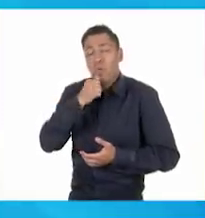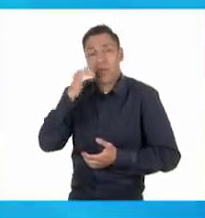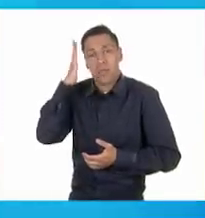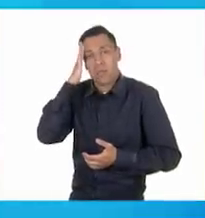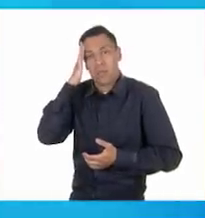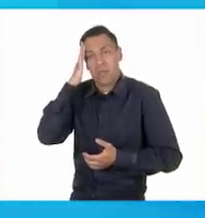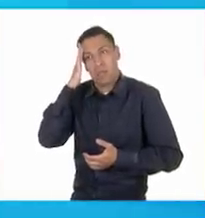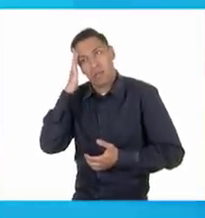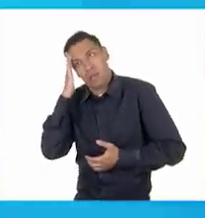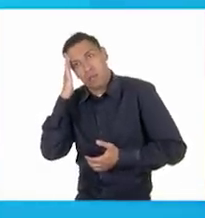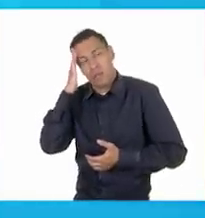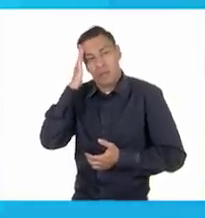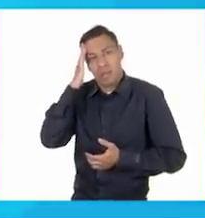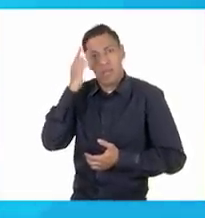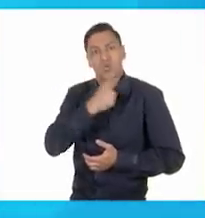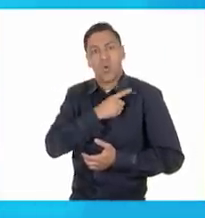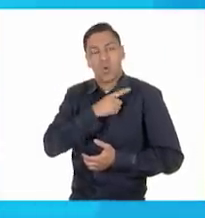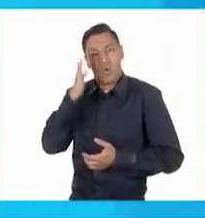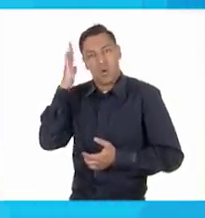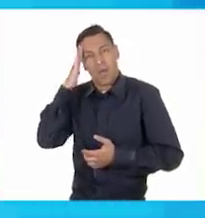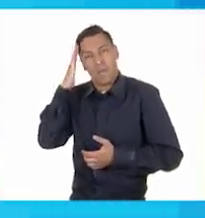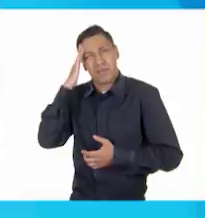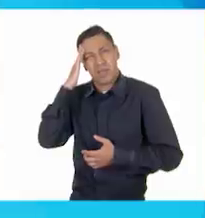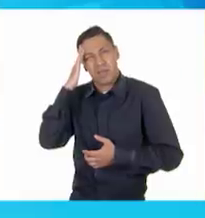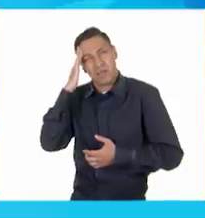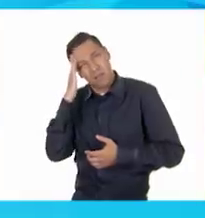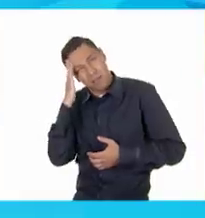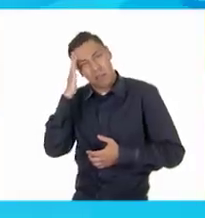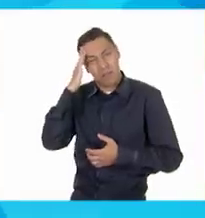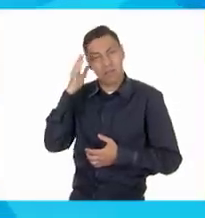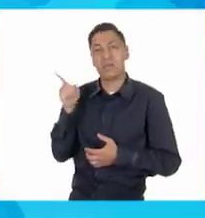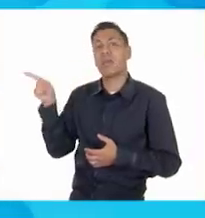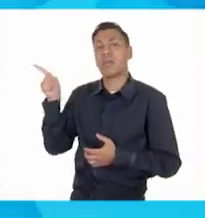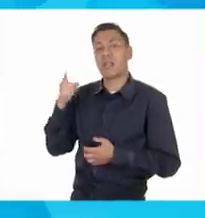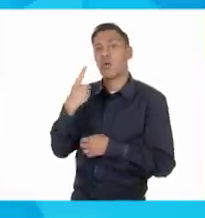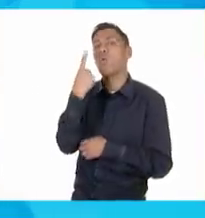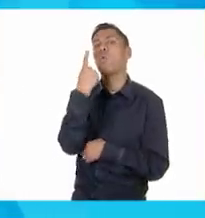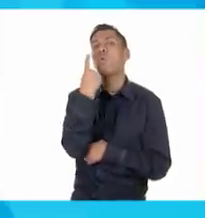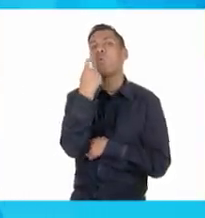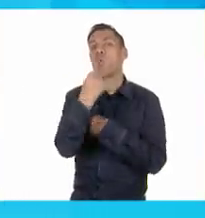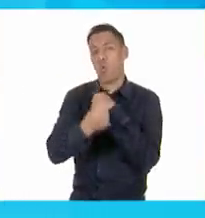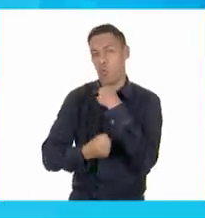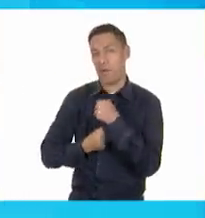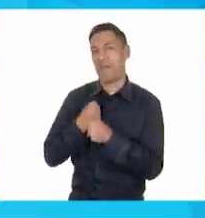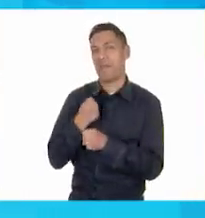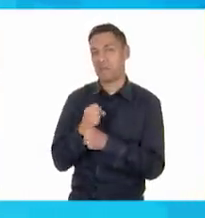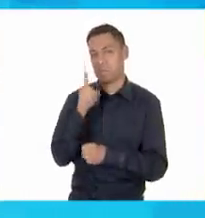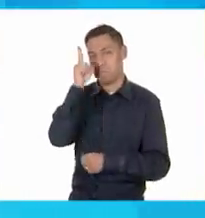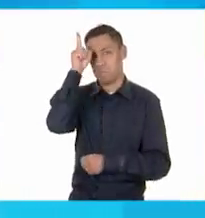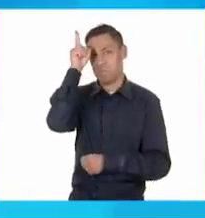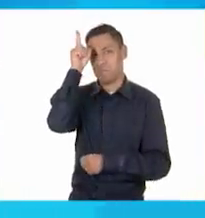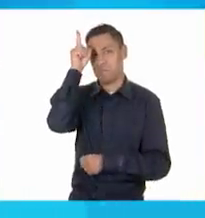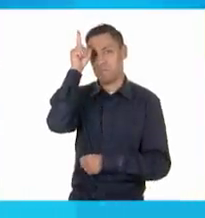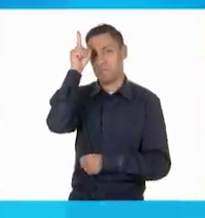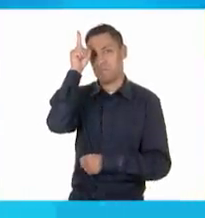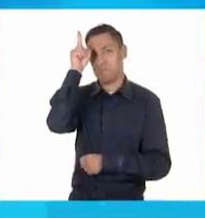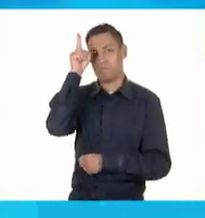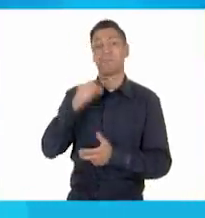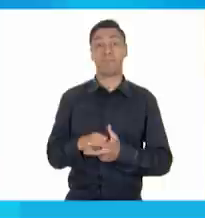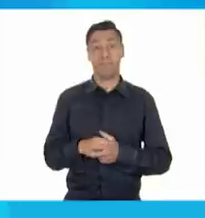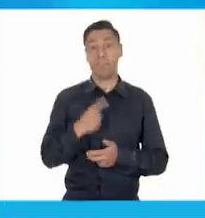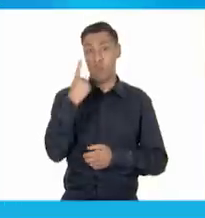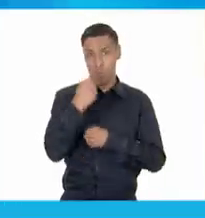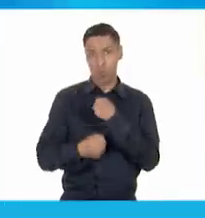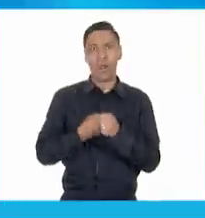que este bebé tiene aproximadamente un año. Sí, estoy de Al año de edad, pues como ya